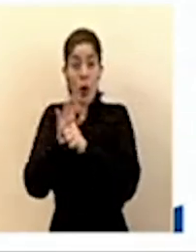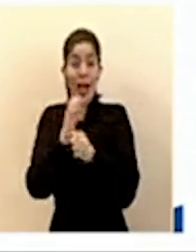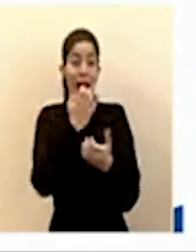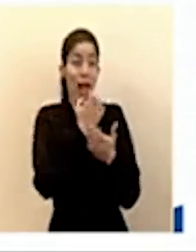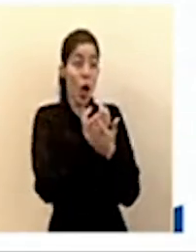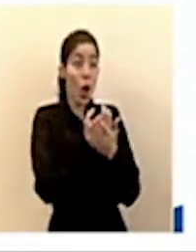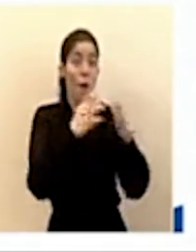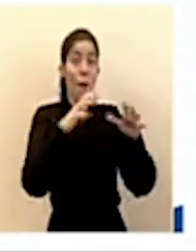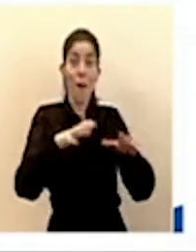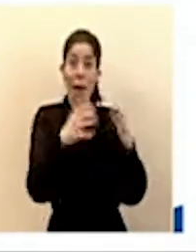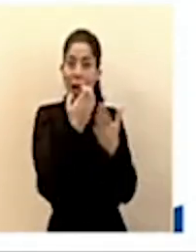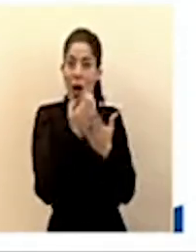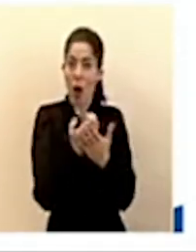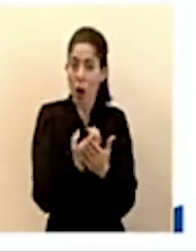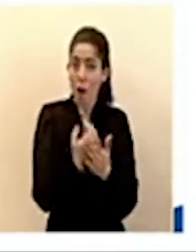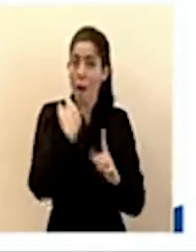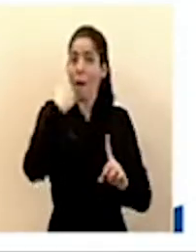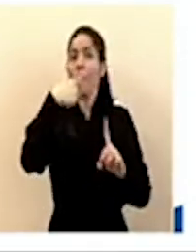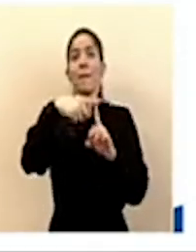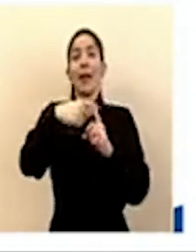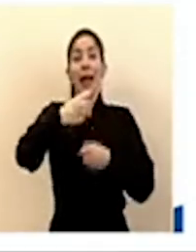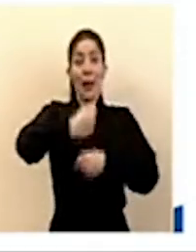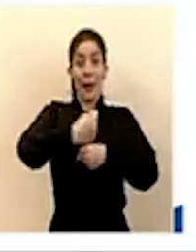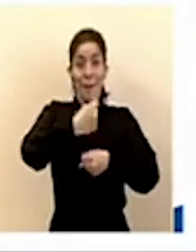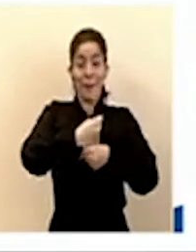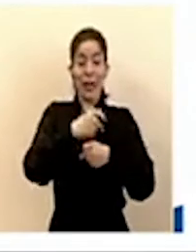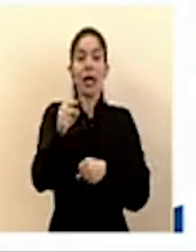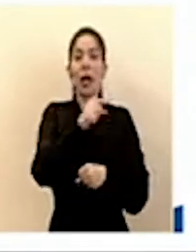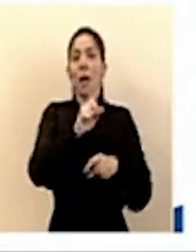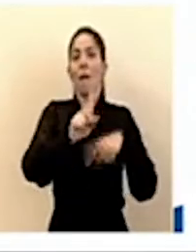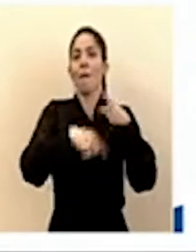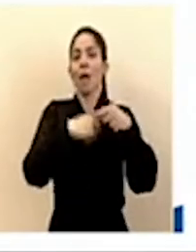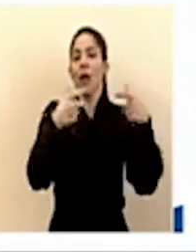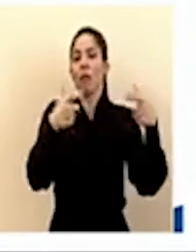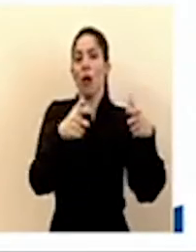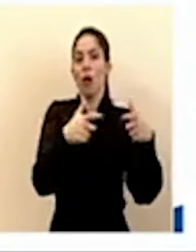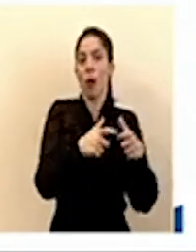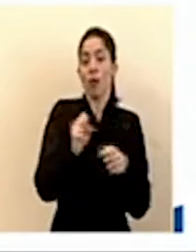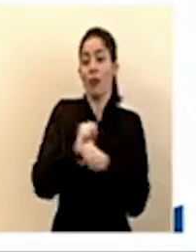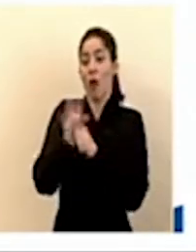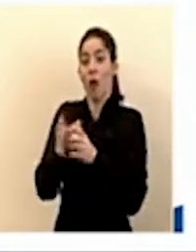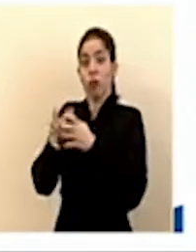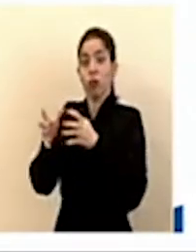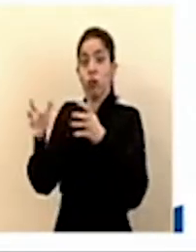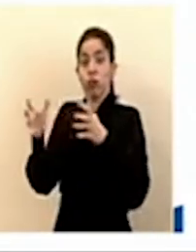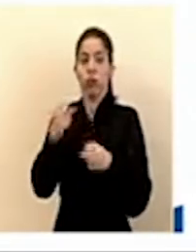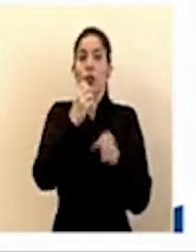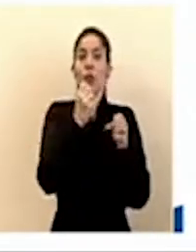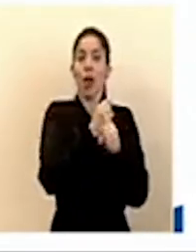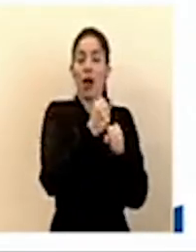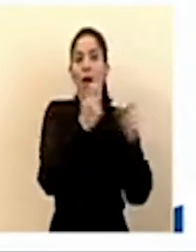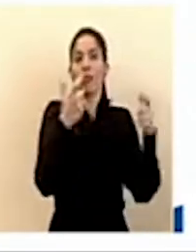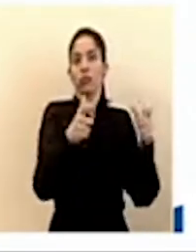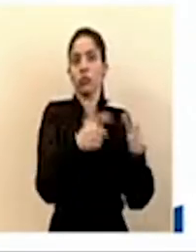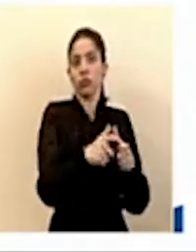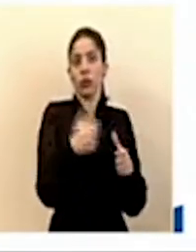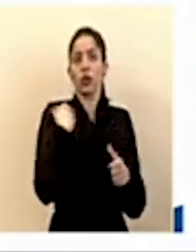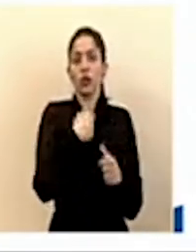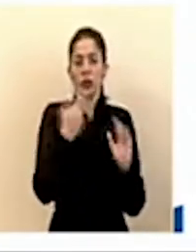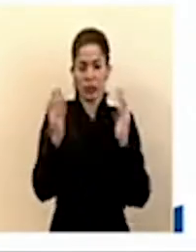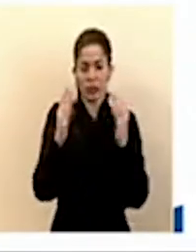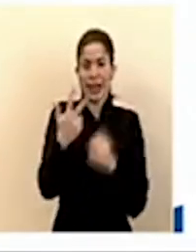la actividad económica y, por lo tanto, el empleo van reduciendo. Nosotros hemos planteado tres momentos